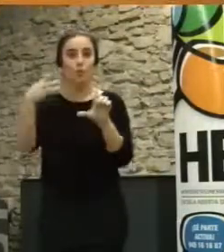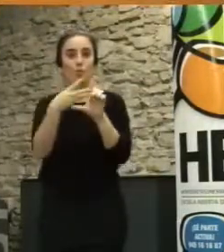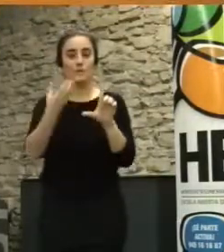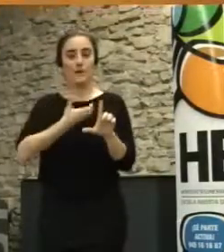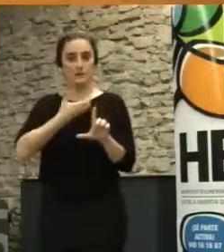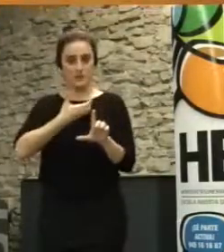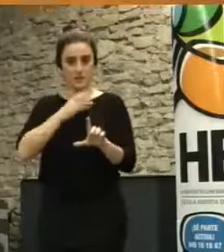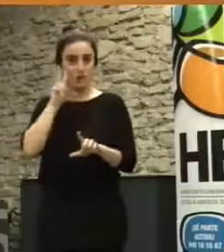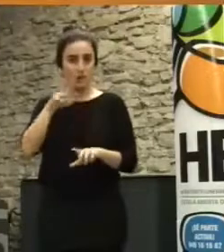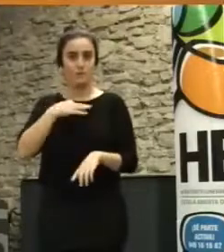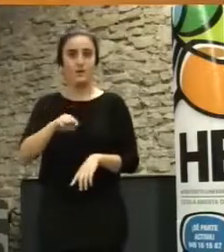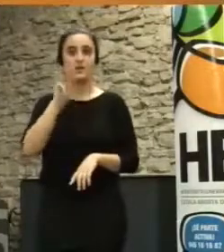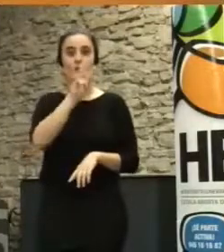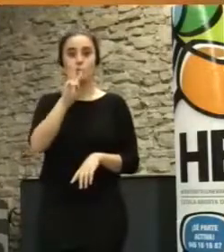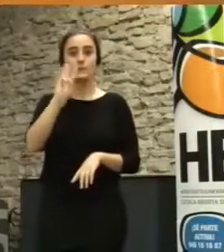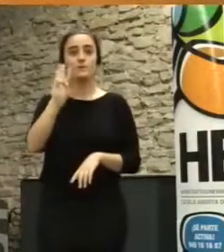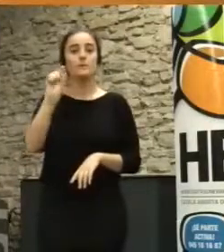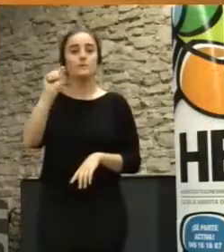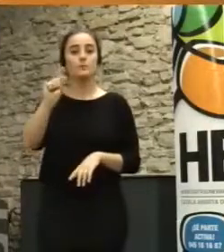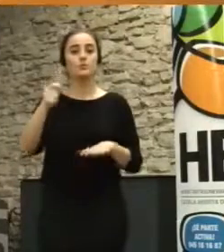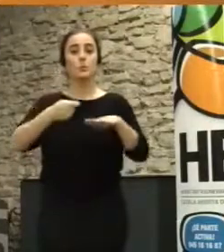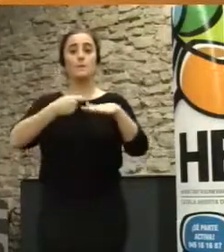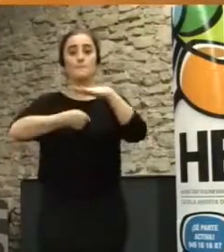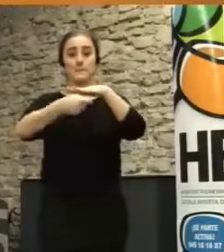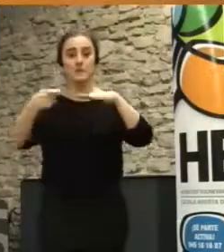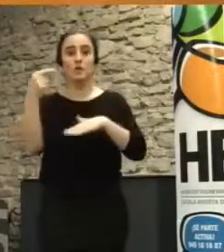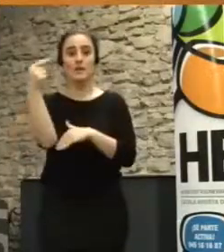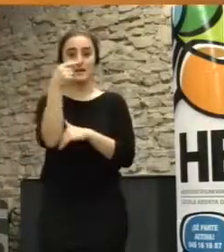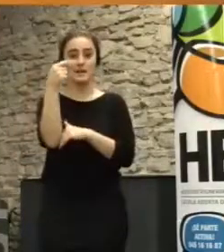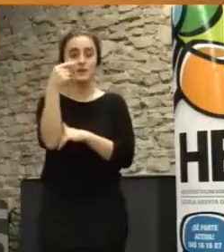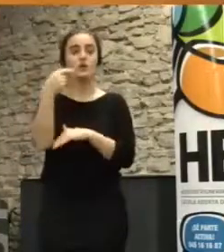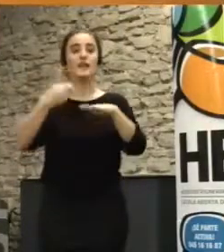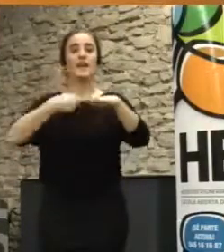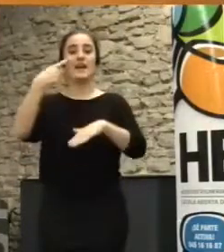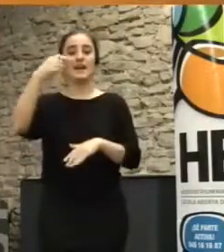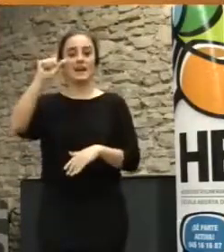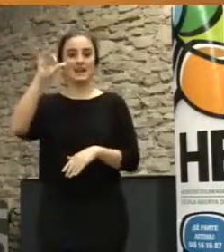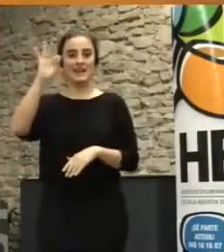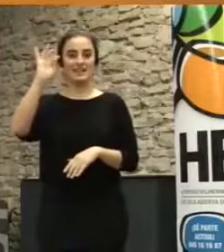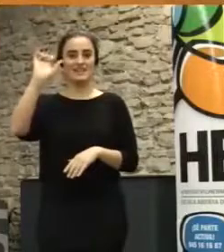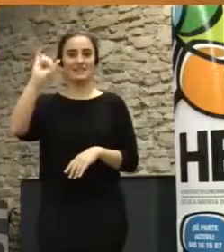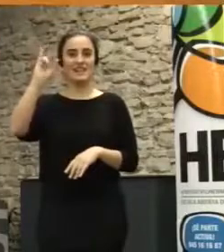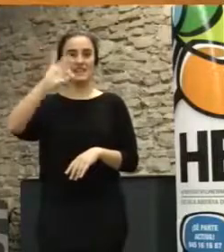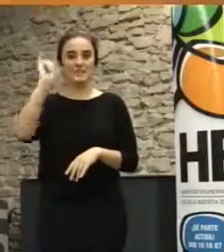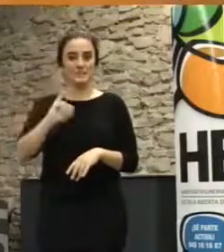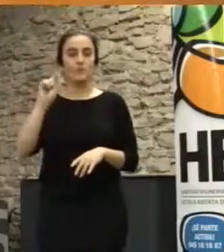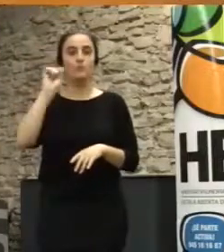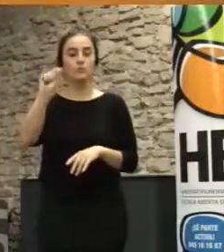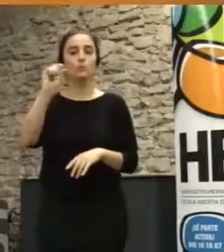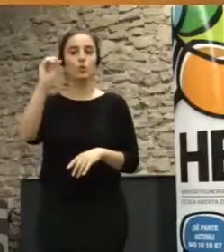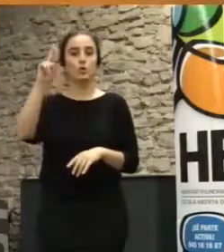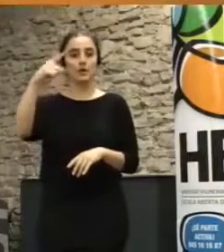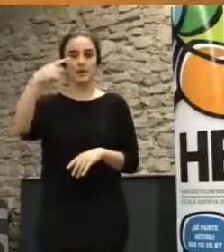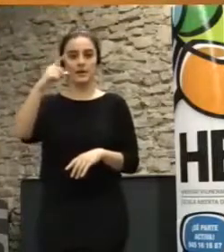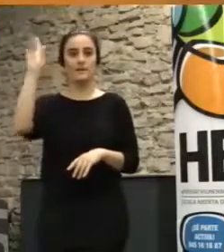Ayuntamiento, www.vitoria-medio-ey.